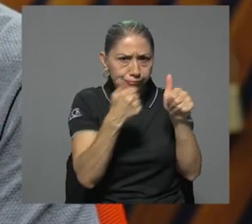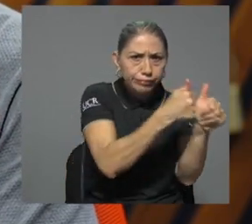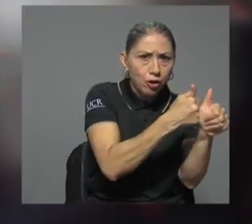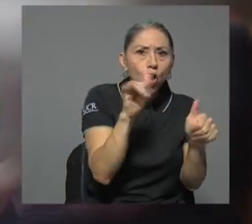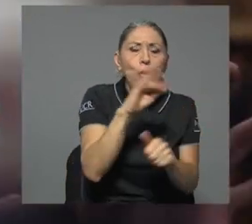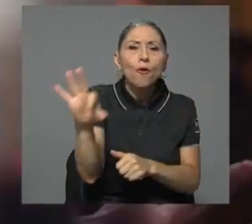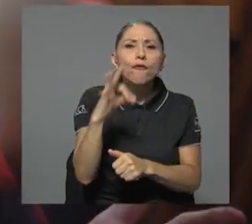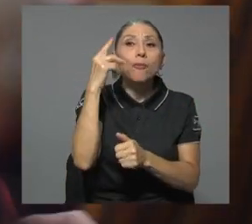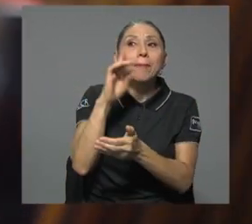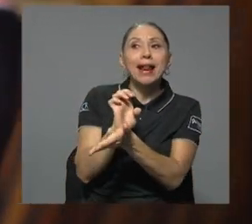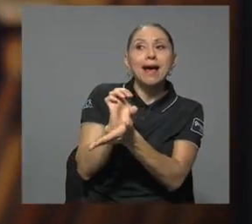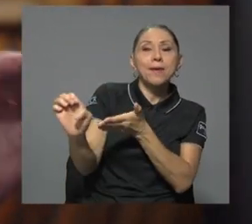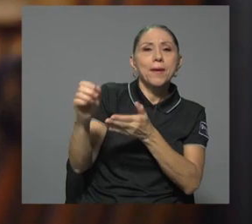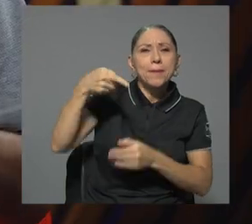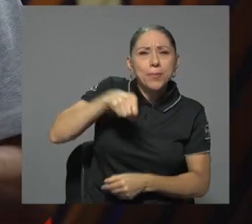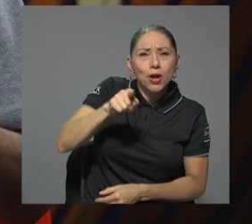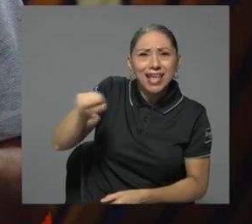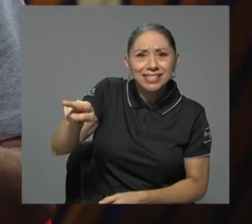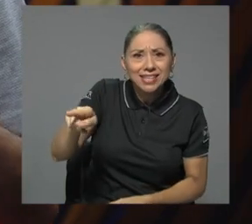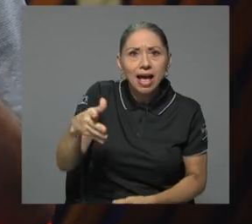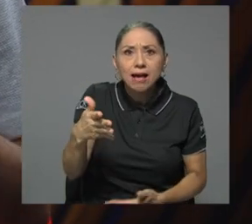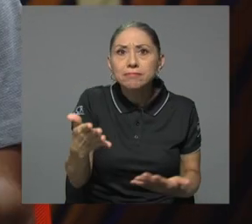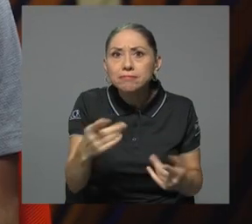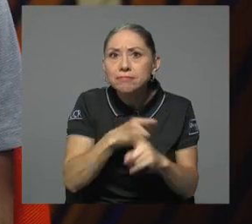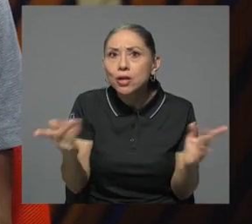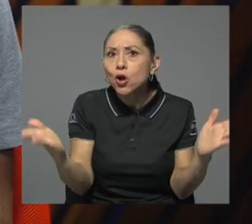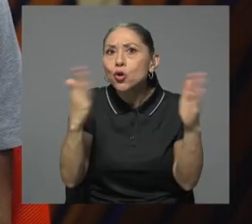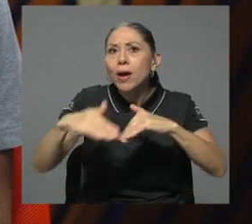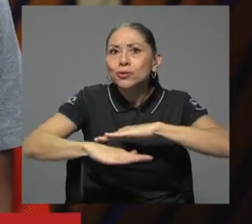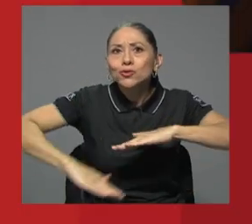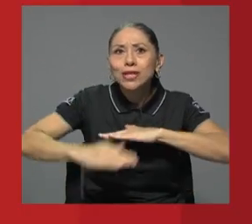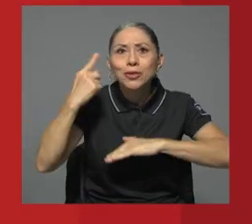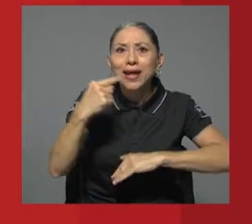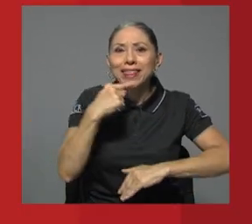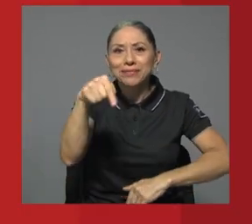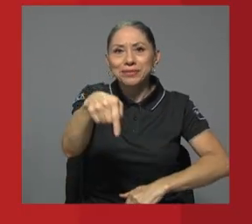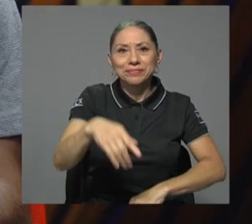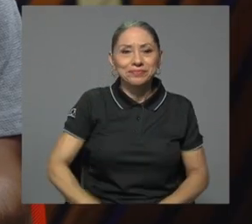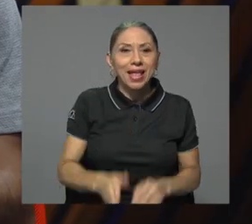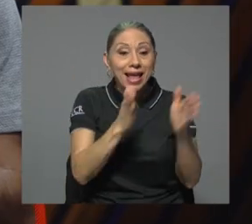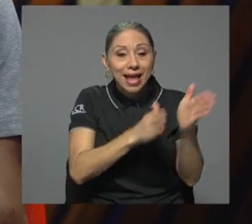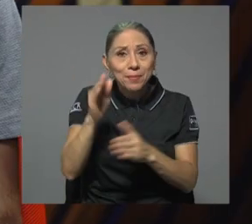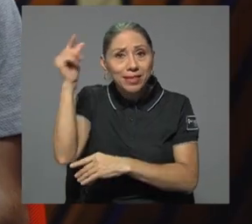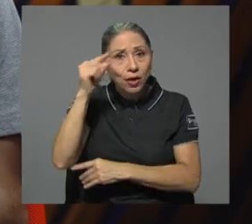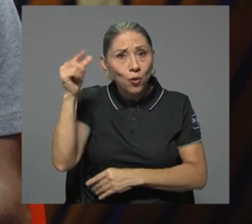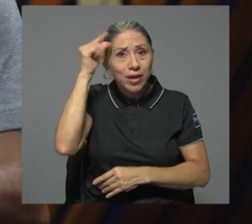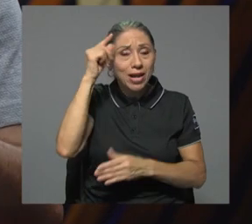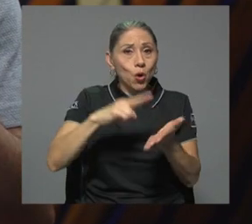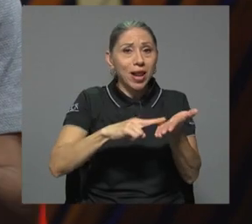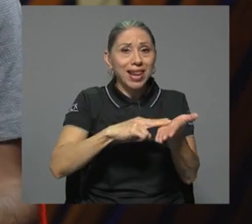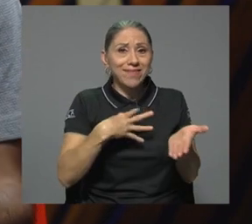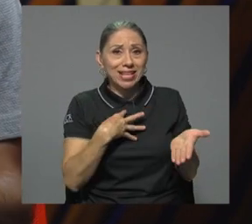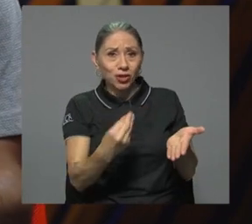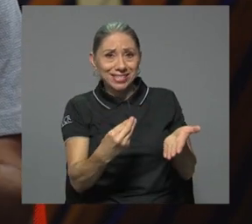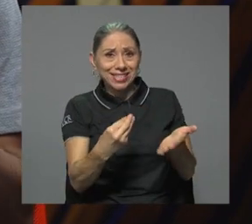la violencia. Gran detalle, no hay sustento para tal afirmación. El Plan de Gobierno Liberacionista